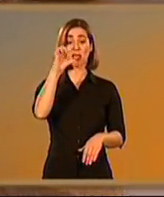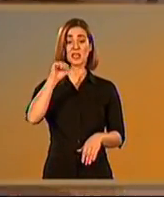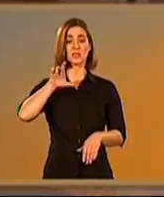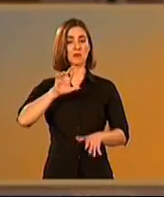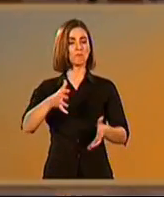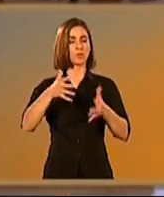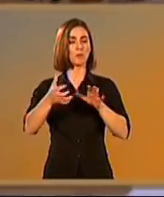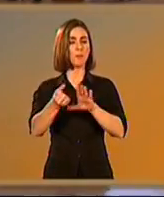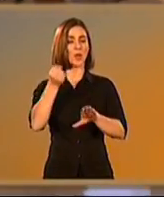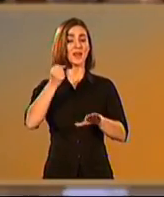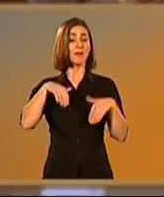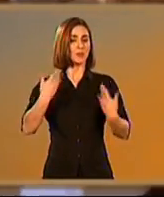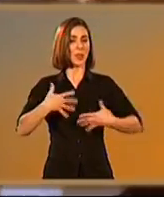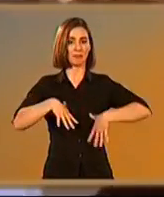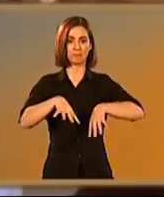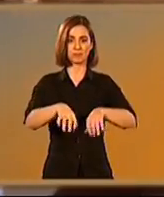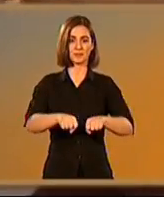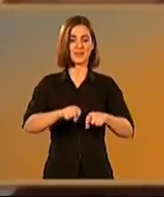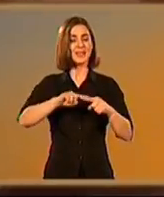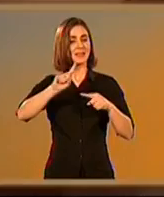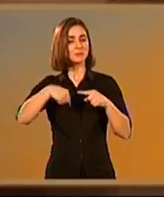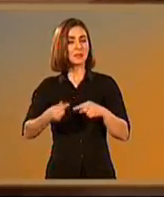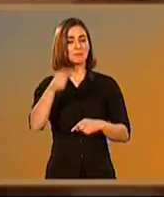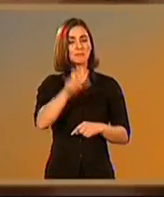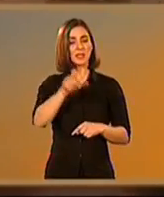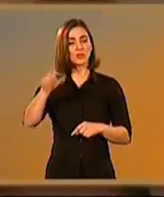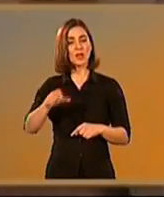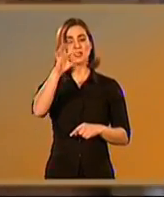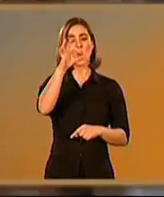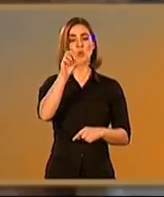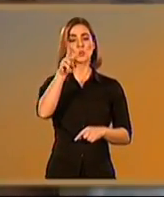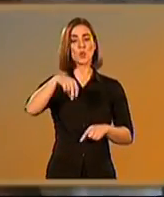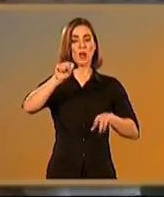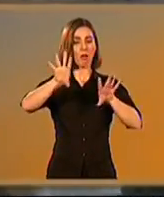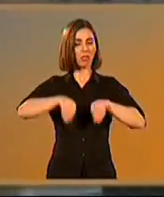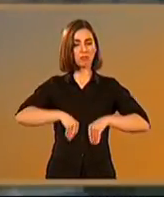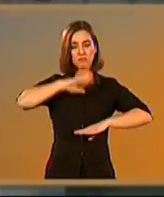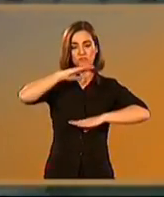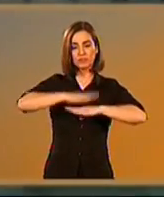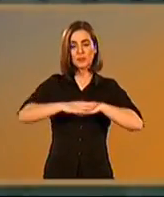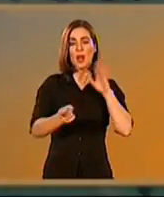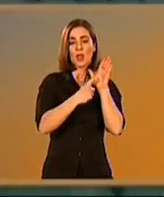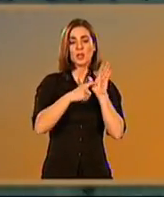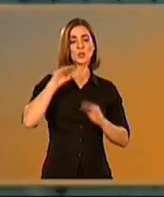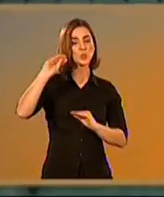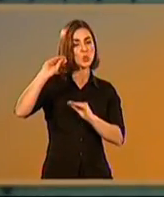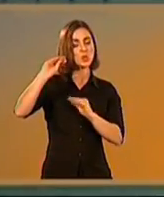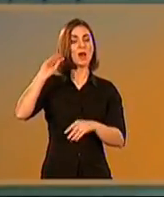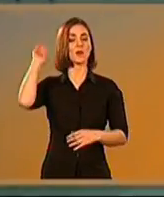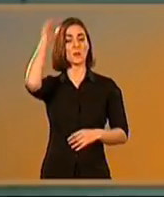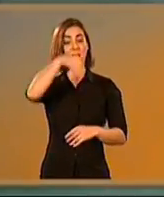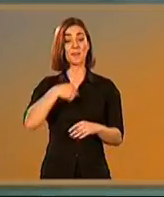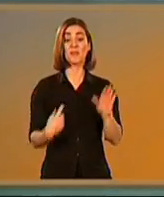Finalmente sometida al poder de César, adquirió con el tiempo el Estatuto de Colonia y acató el ordenamiento jurídico y legislativo